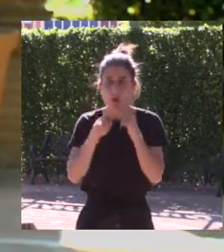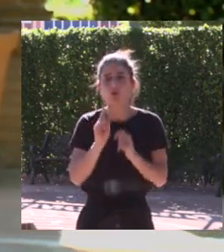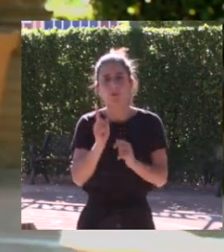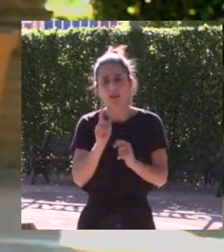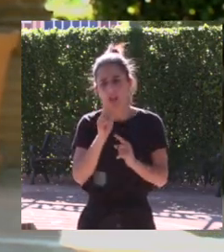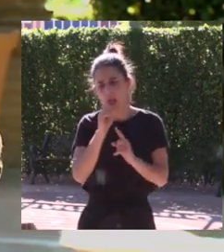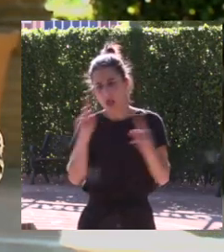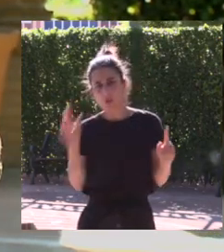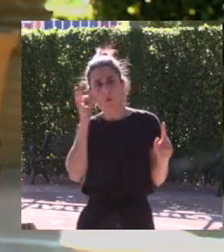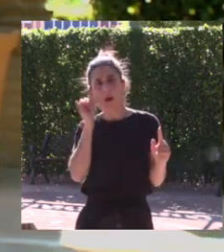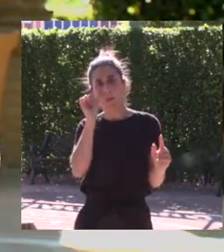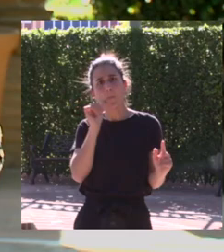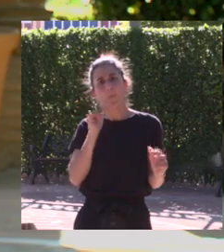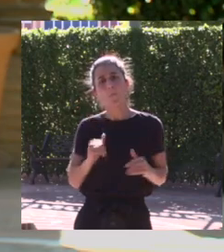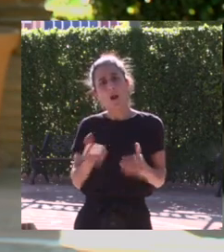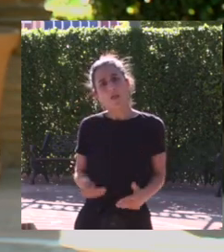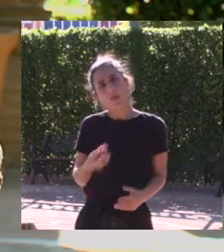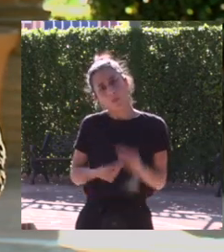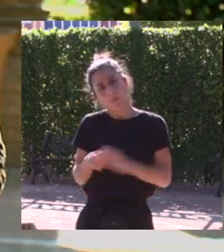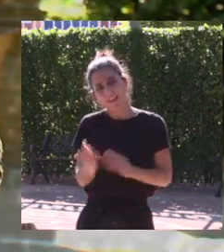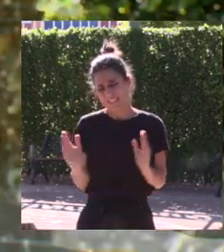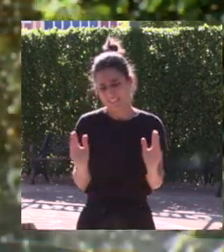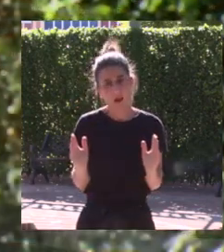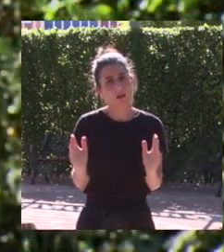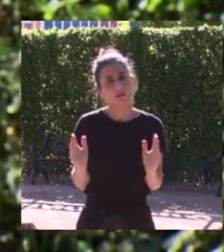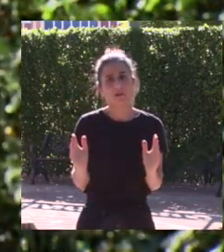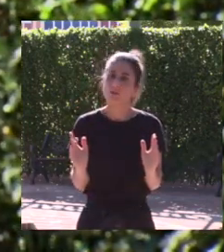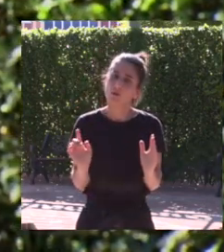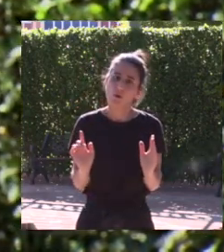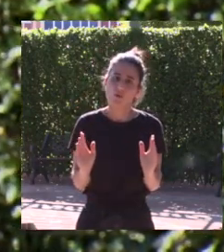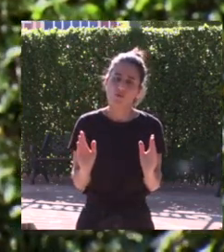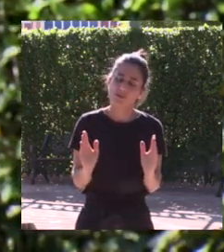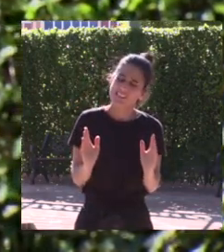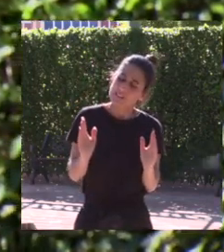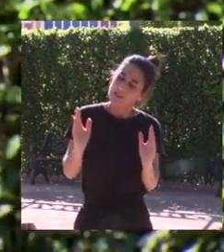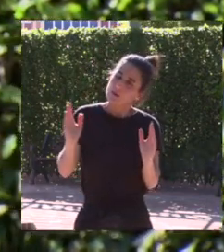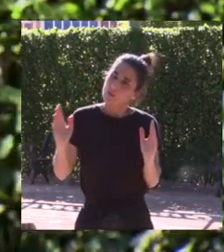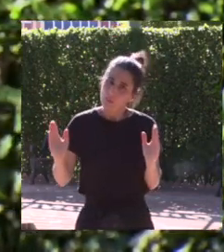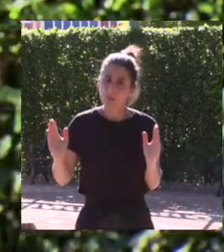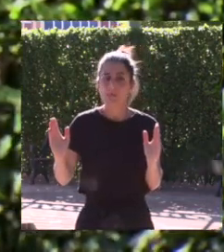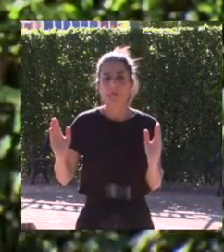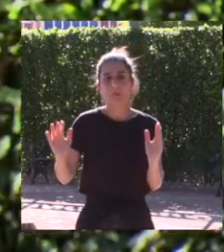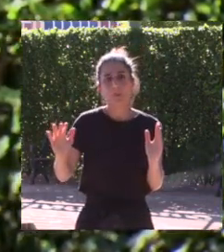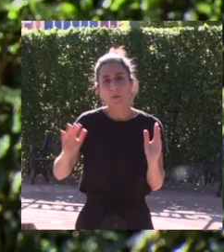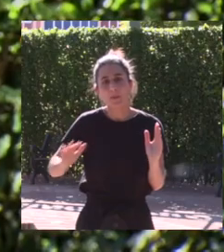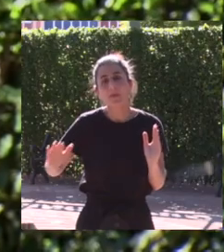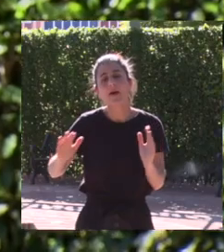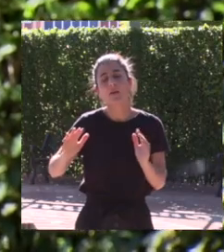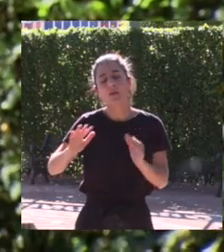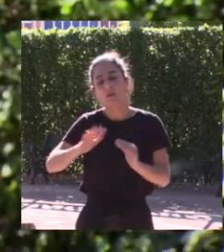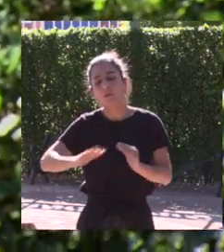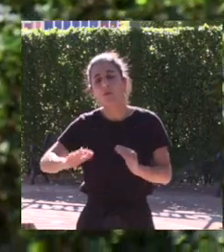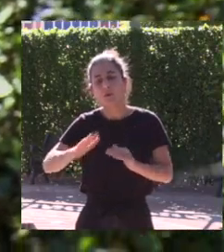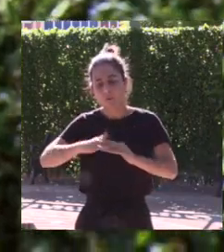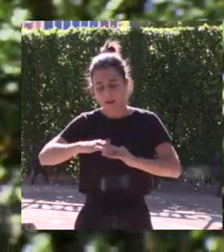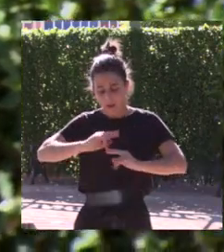que la mujer está embarazada y de parto darle luego un espacio para poder volver